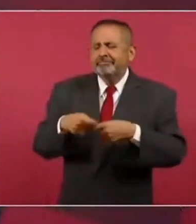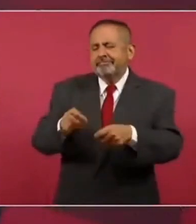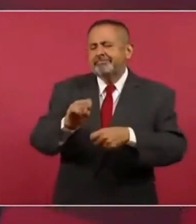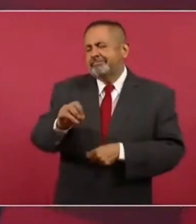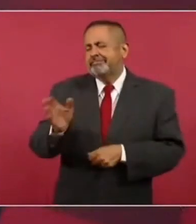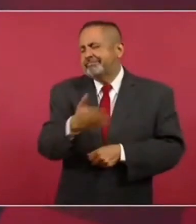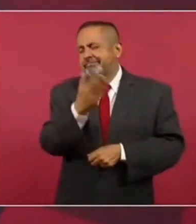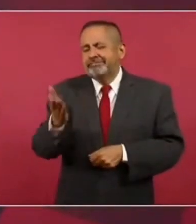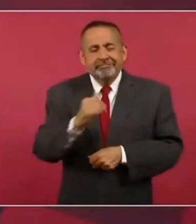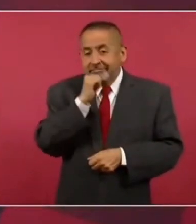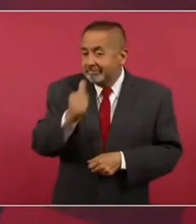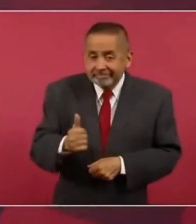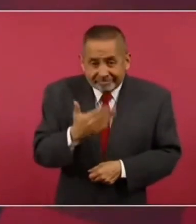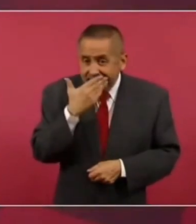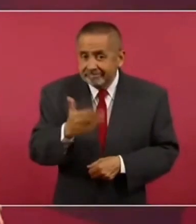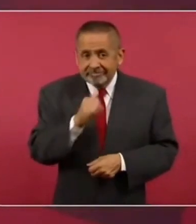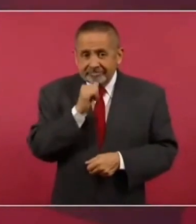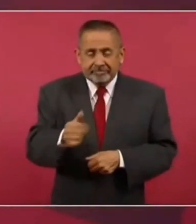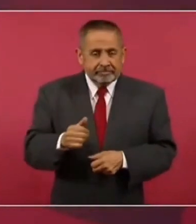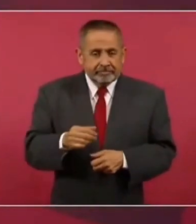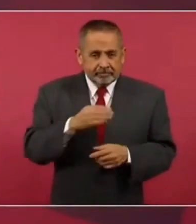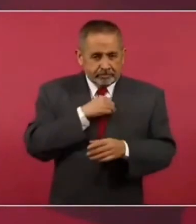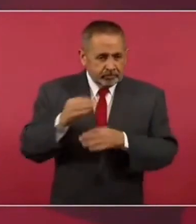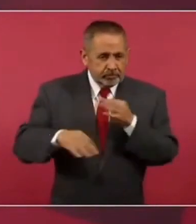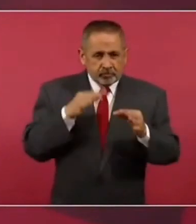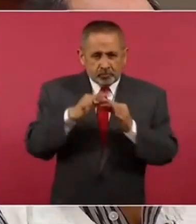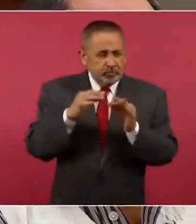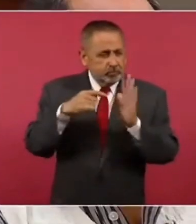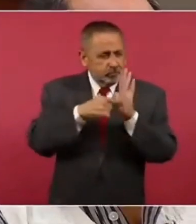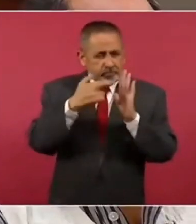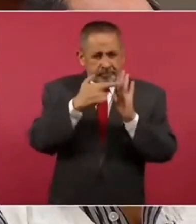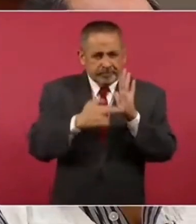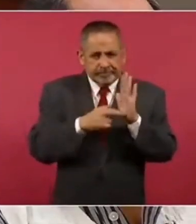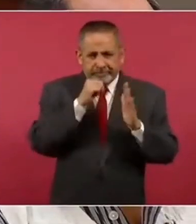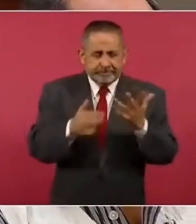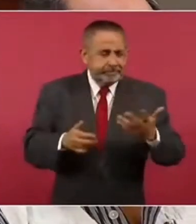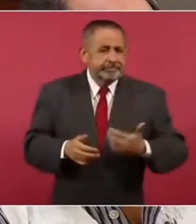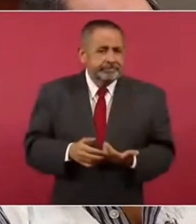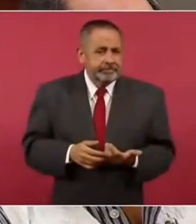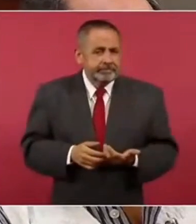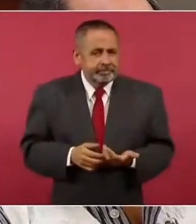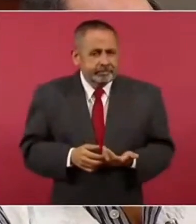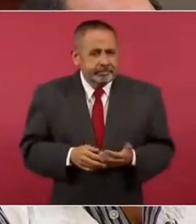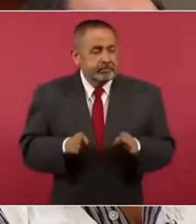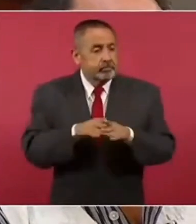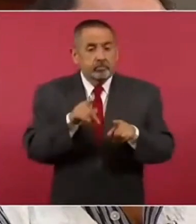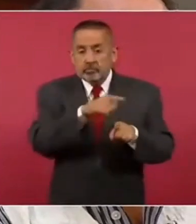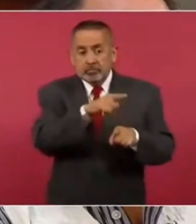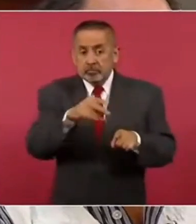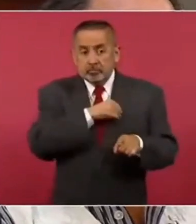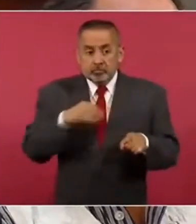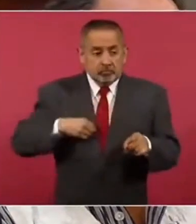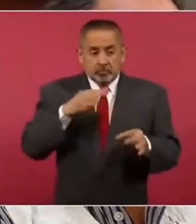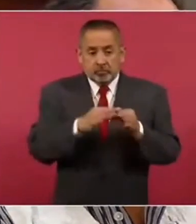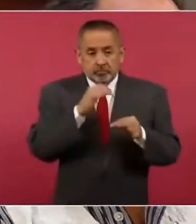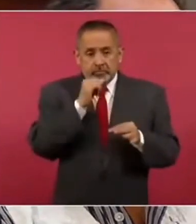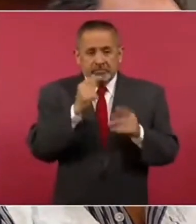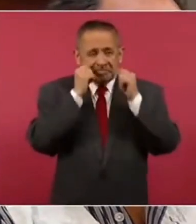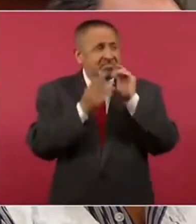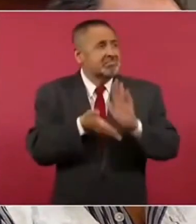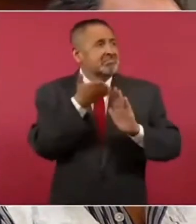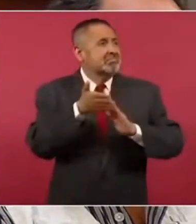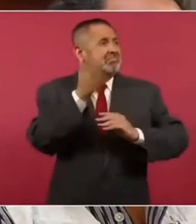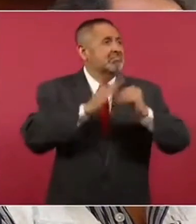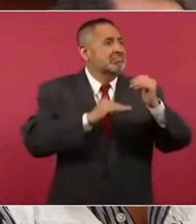desarrollos sin cumplir con la norma. Es decir, aparte de que no cumplen con la norma, construyen